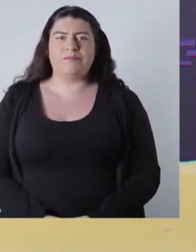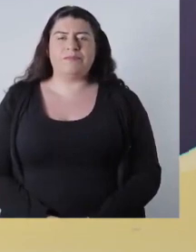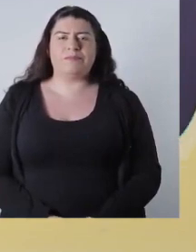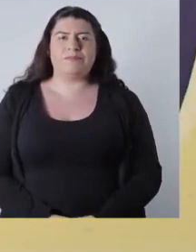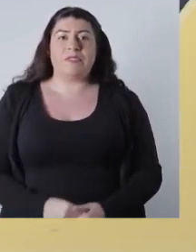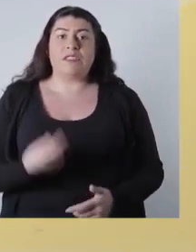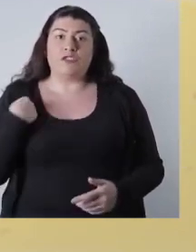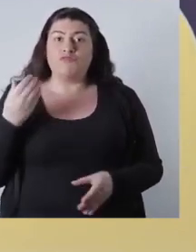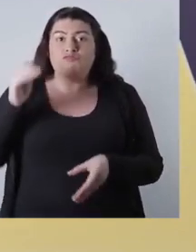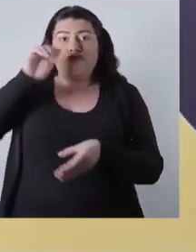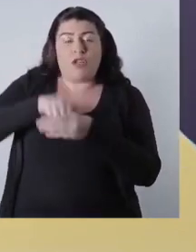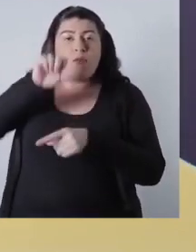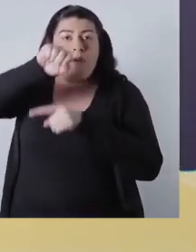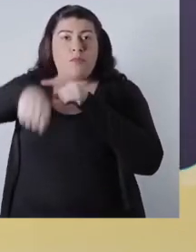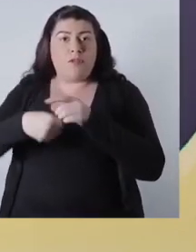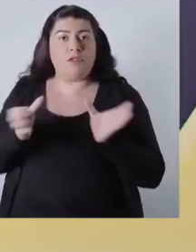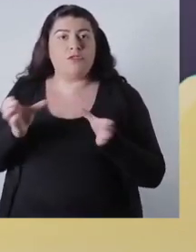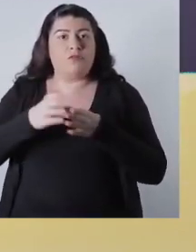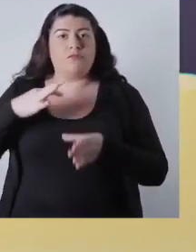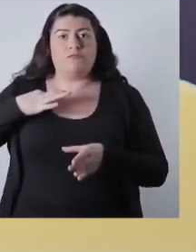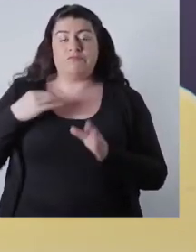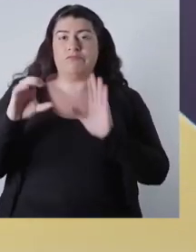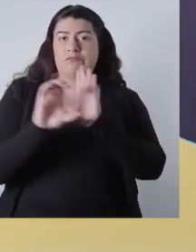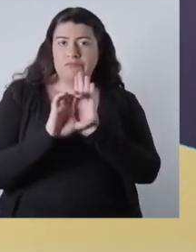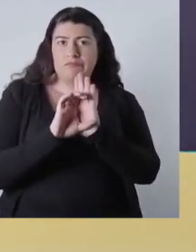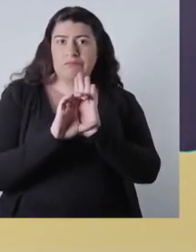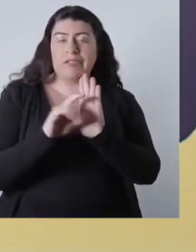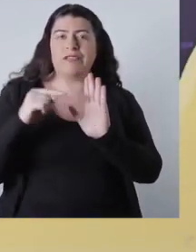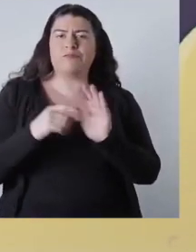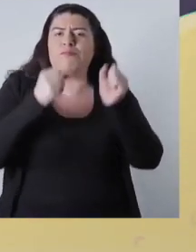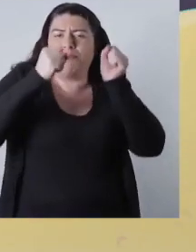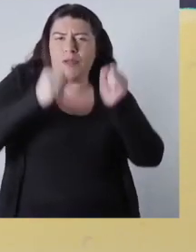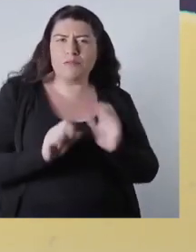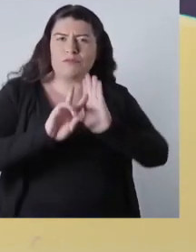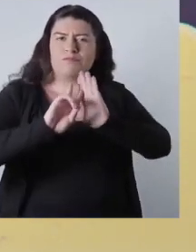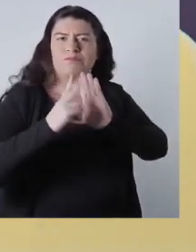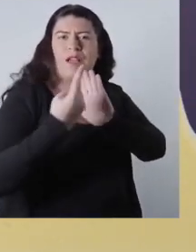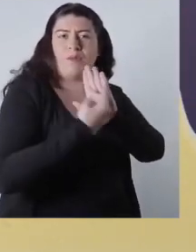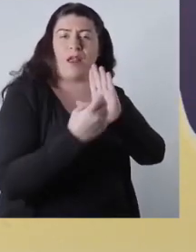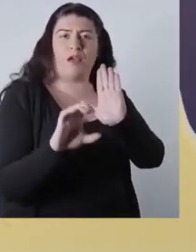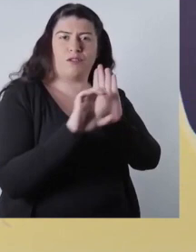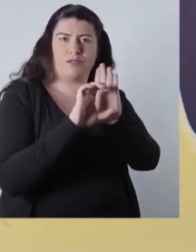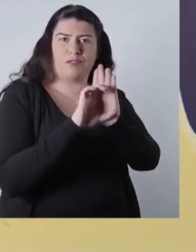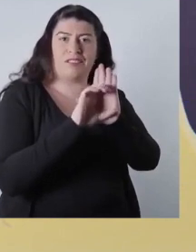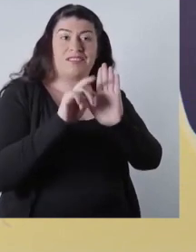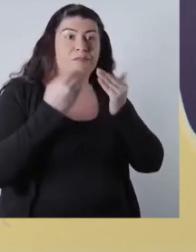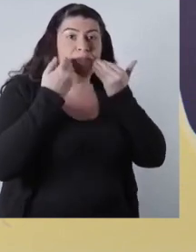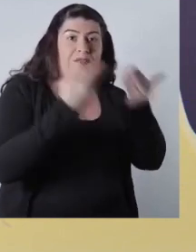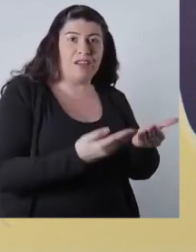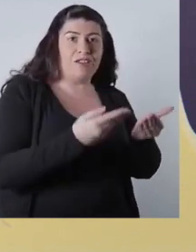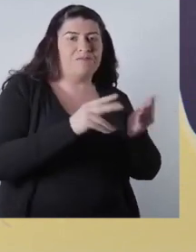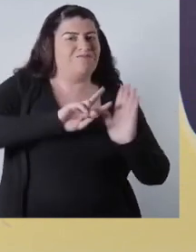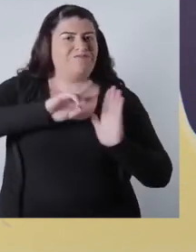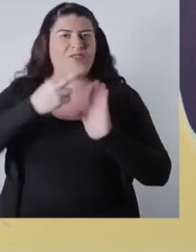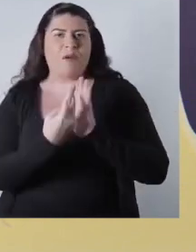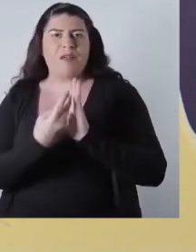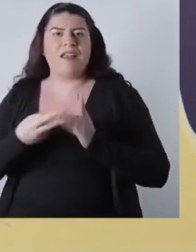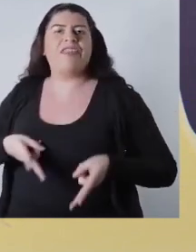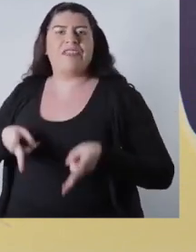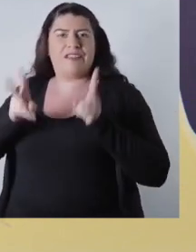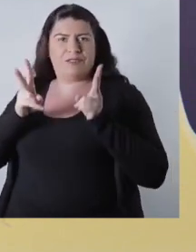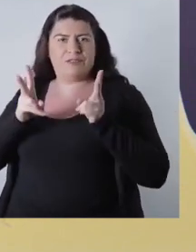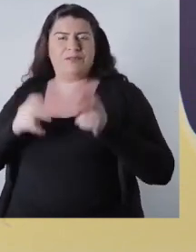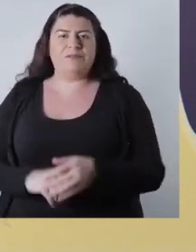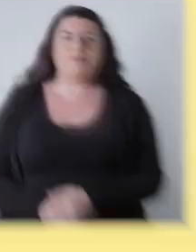algunos. Si votamos apruebo más convención constitucional, tendremos la posibilidad de cambiar esta constitución de privilegios por una